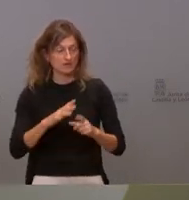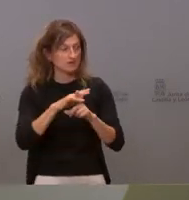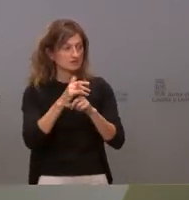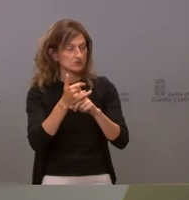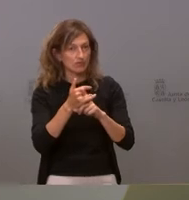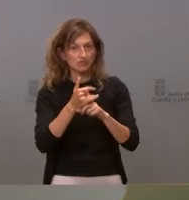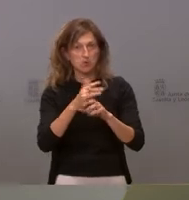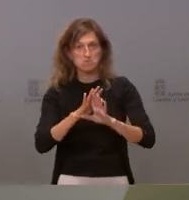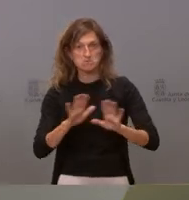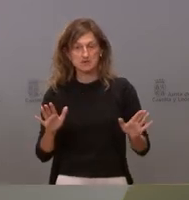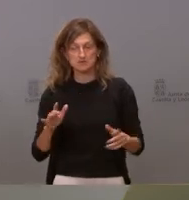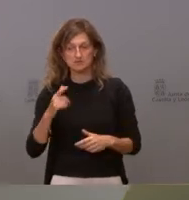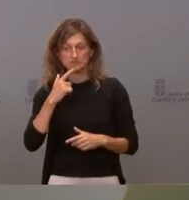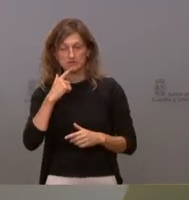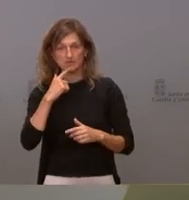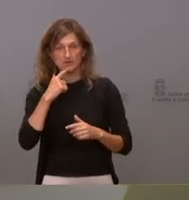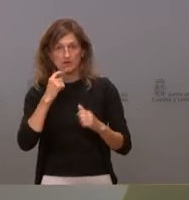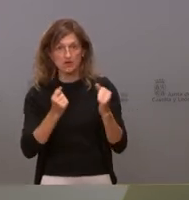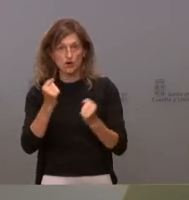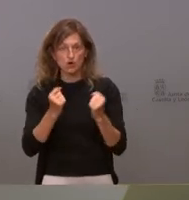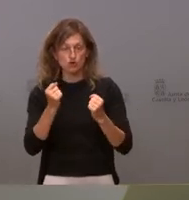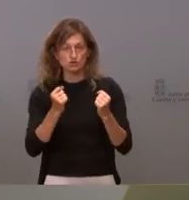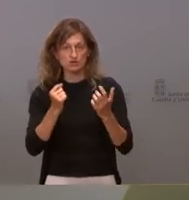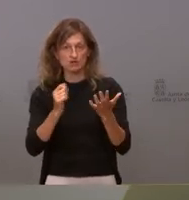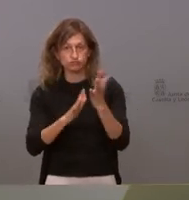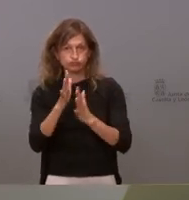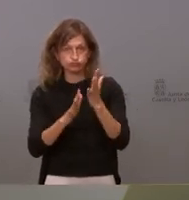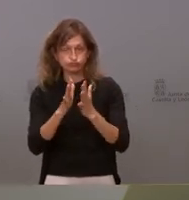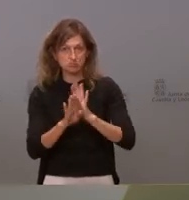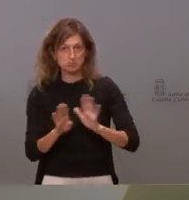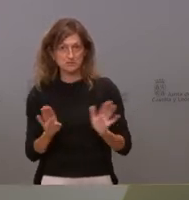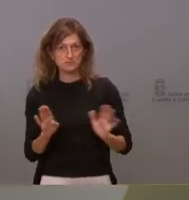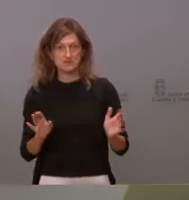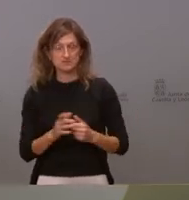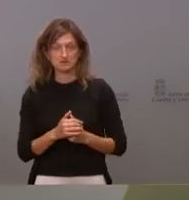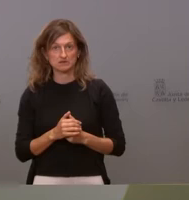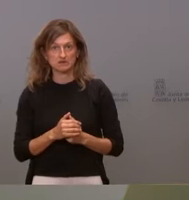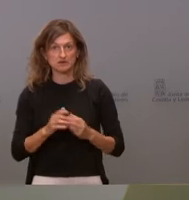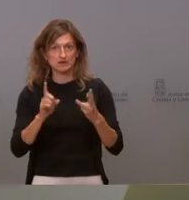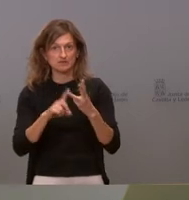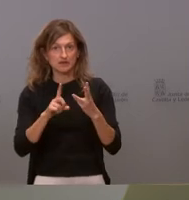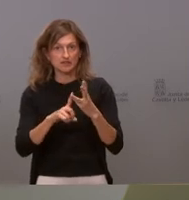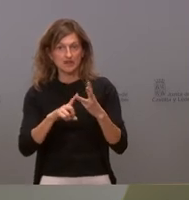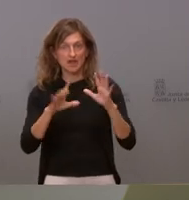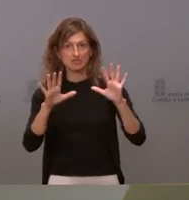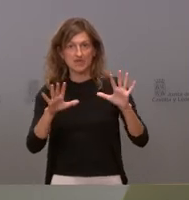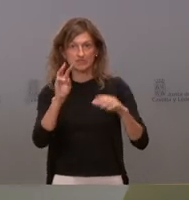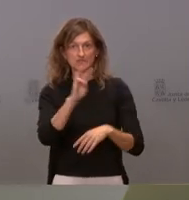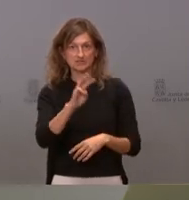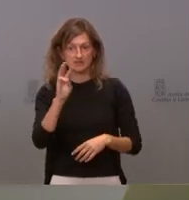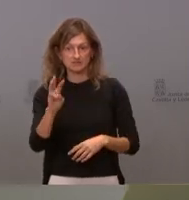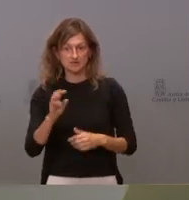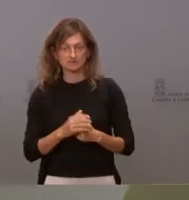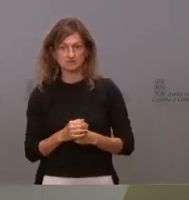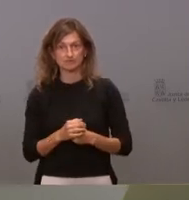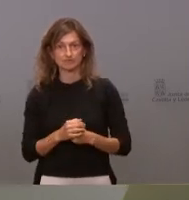más que hay fuego humo y fuego en un coche la tercera llamada es a las 10 y 33 donde